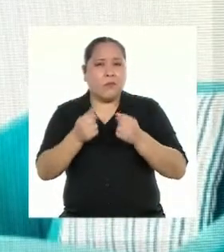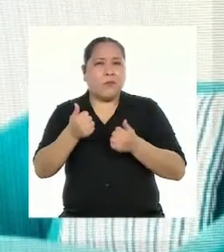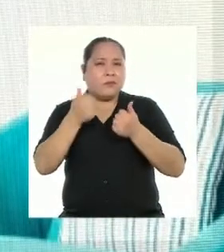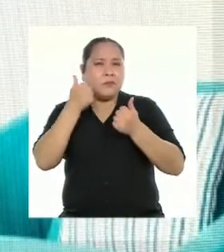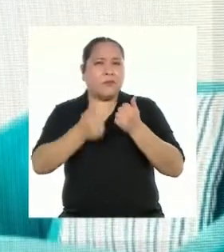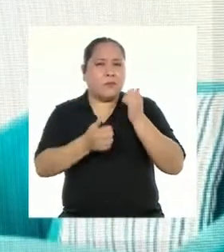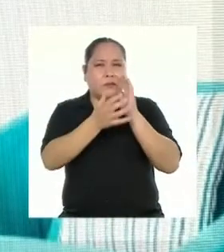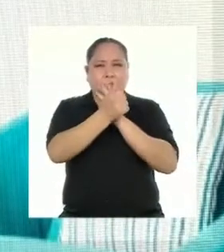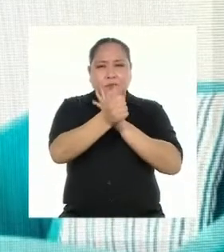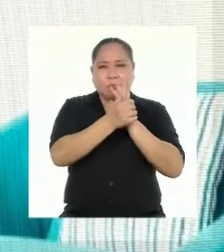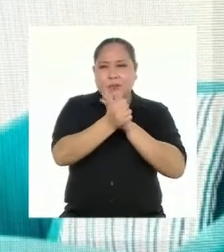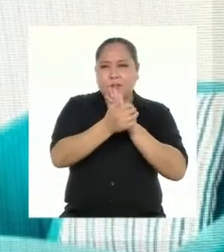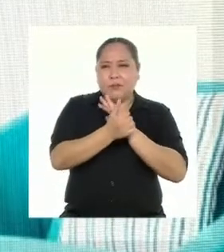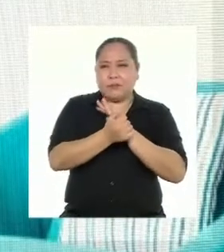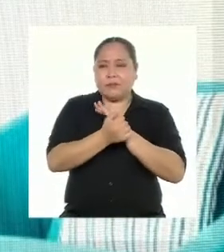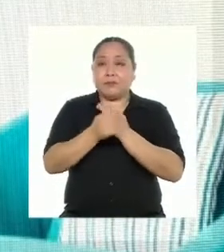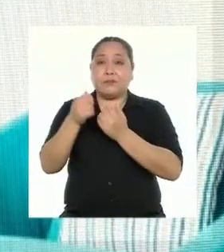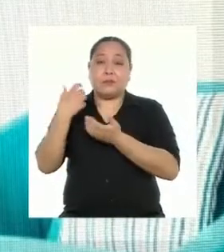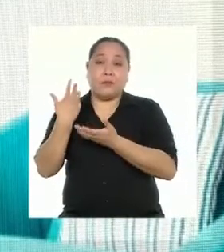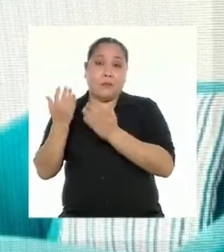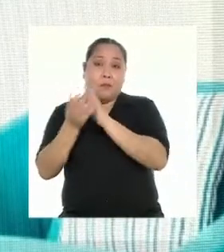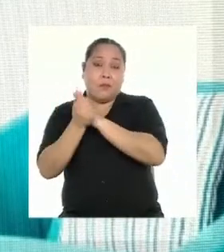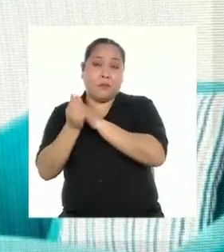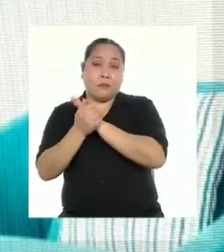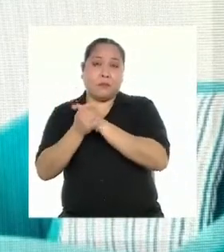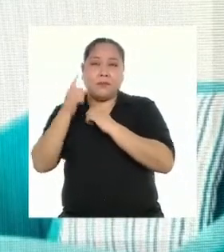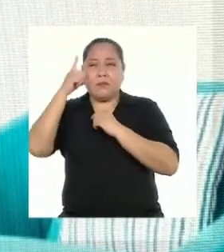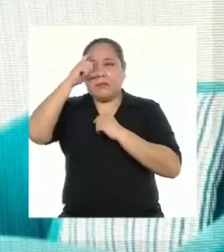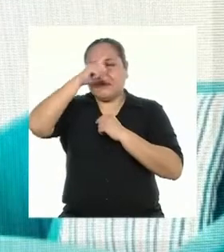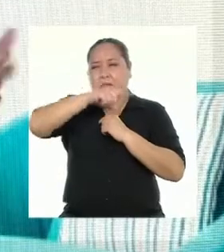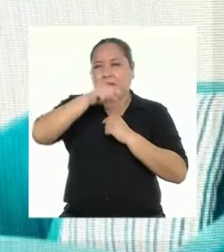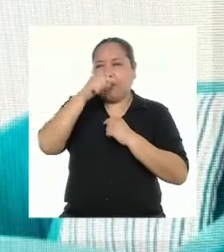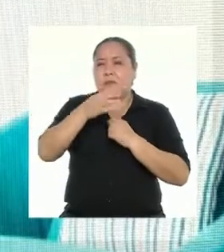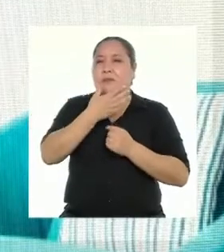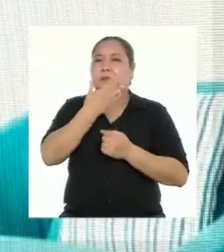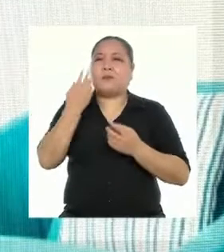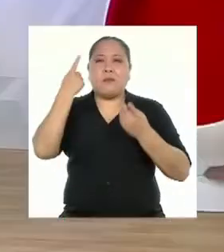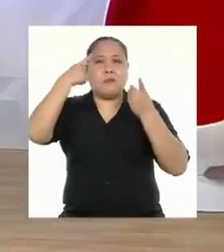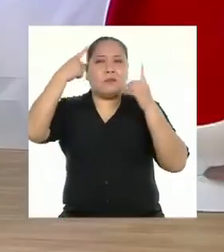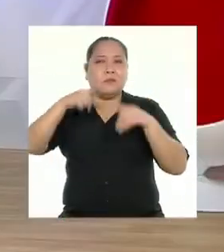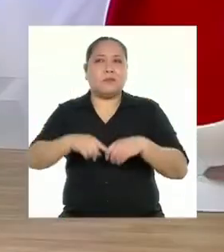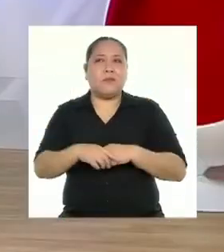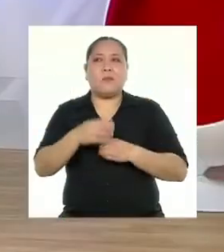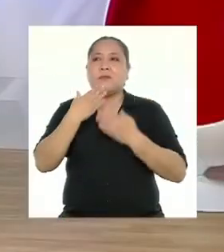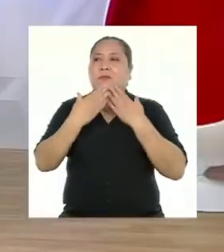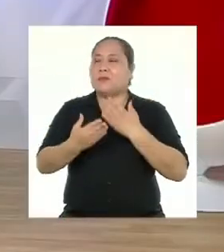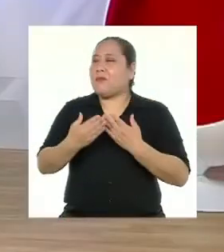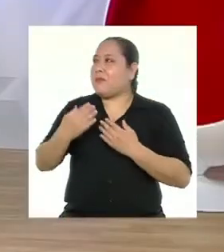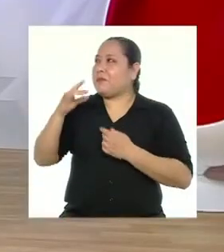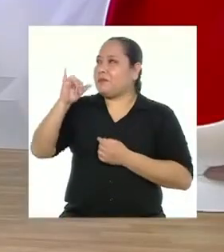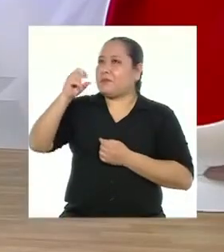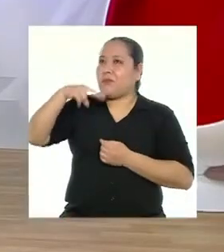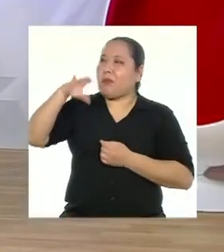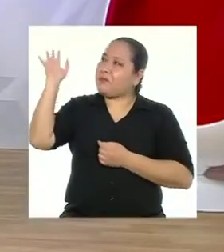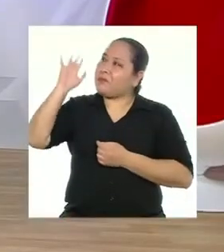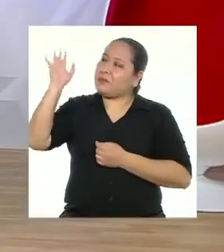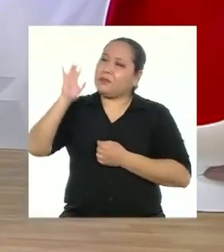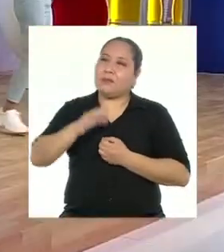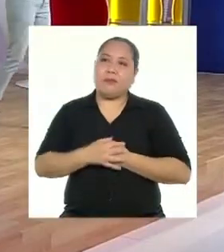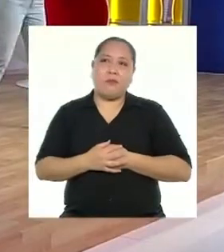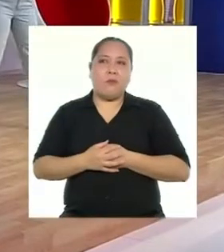mis destrezas, habilidades y dificultades para poder tomar una mejor decisión. Gracias, Yanira. De nada, Rodri. ¡Chao!